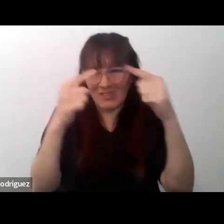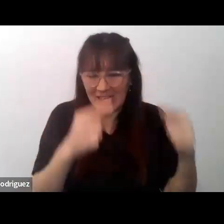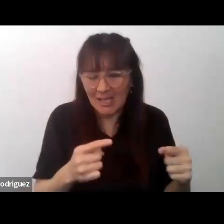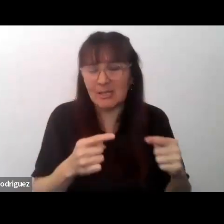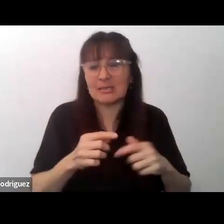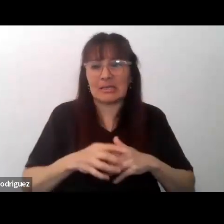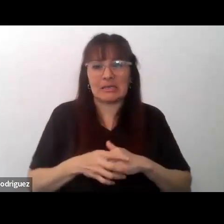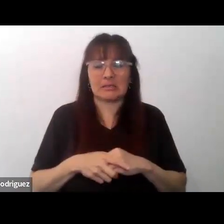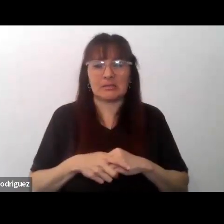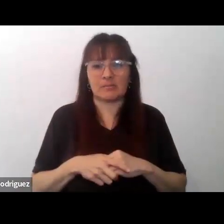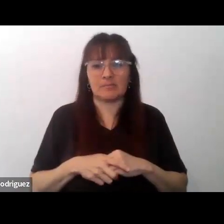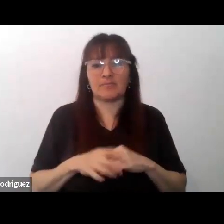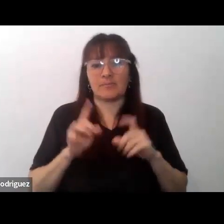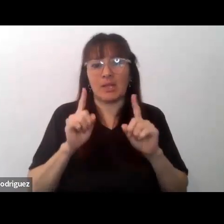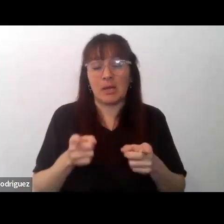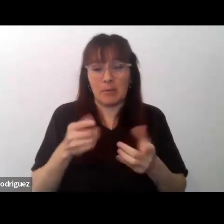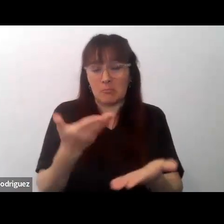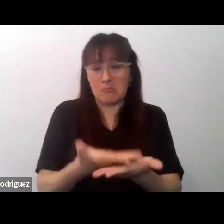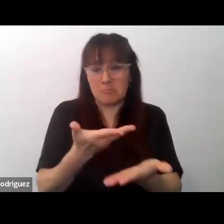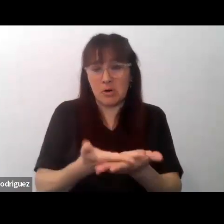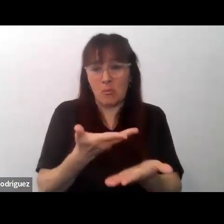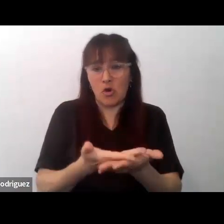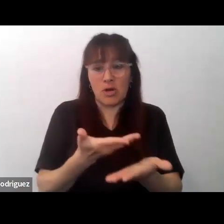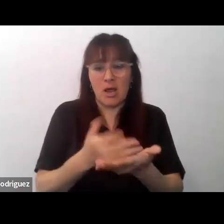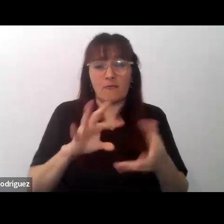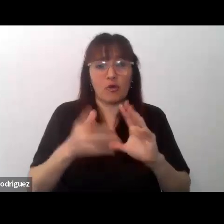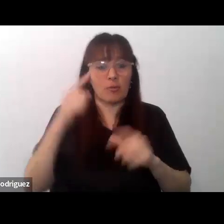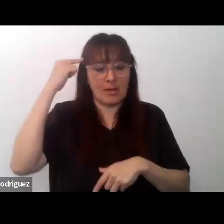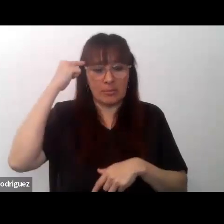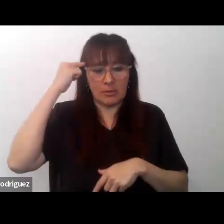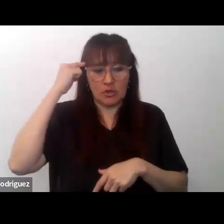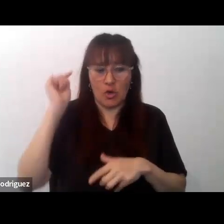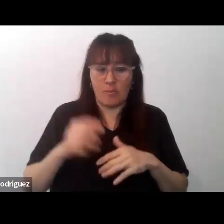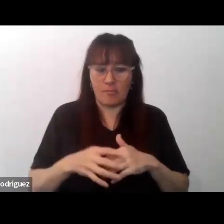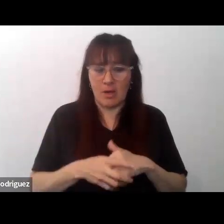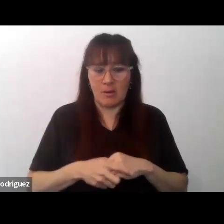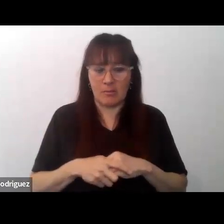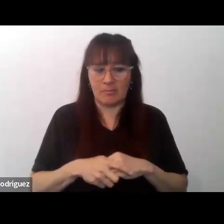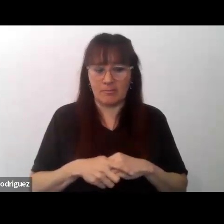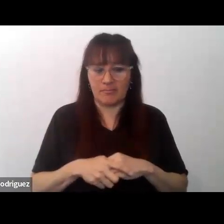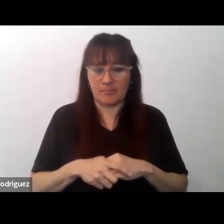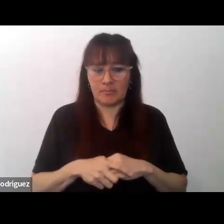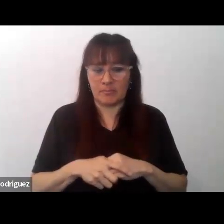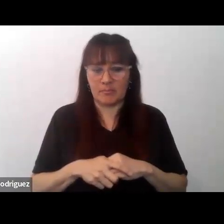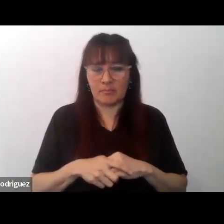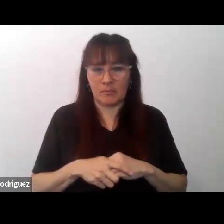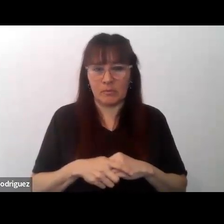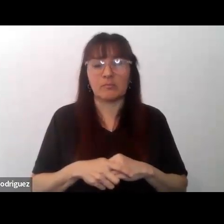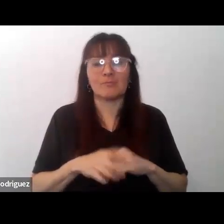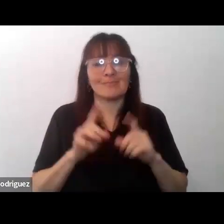puesta en relación y reposa en el